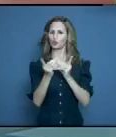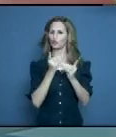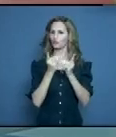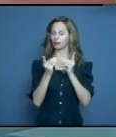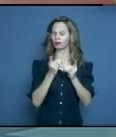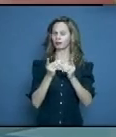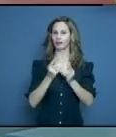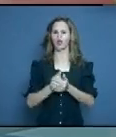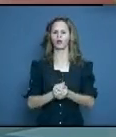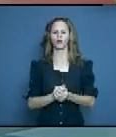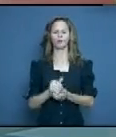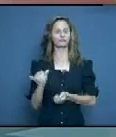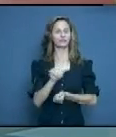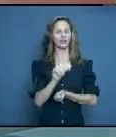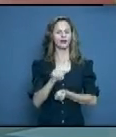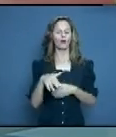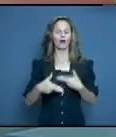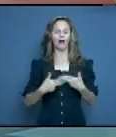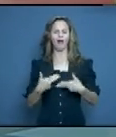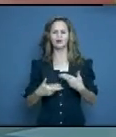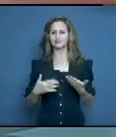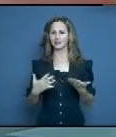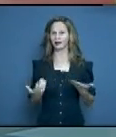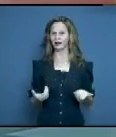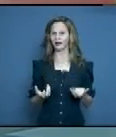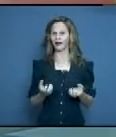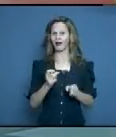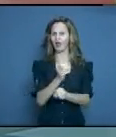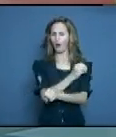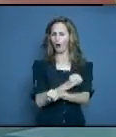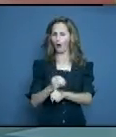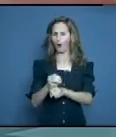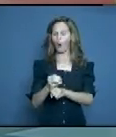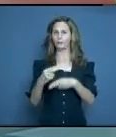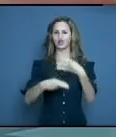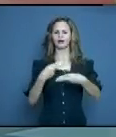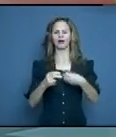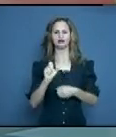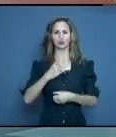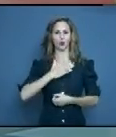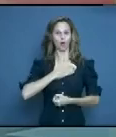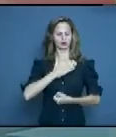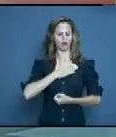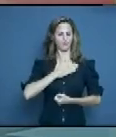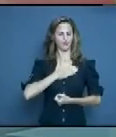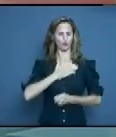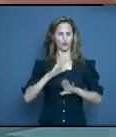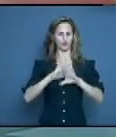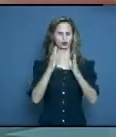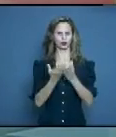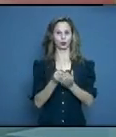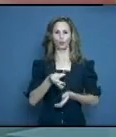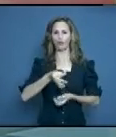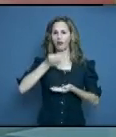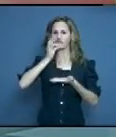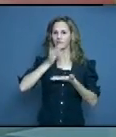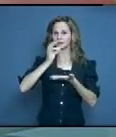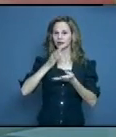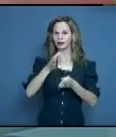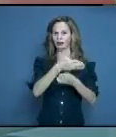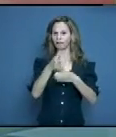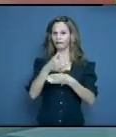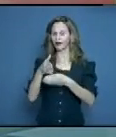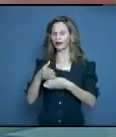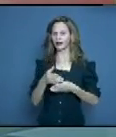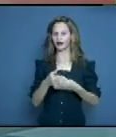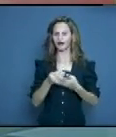reflejando la obra que desarrolla un grupo de trabajadores por cuenta propia en el municipio capital de algunas cafeterías, donde están brindando